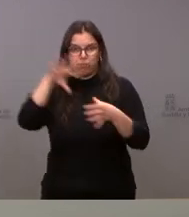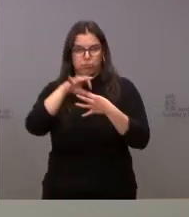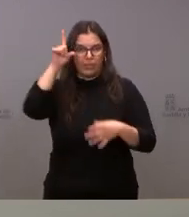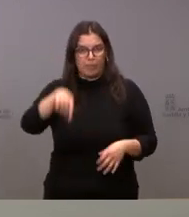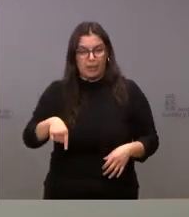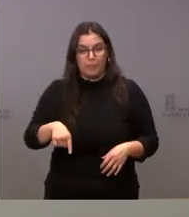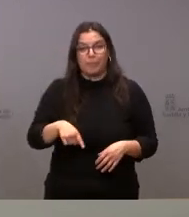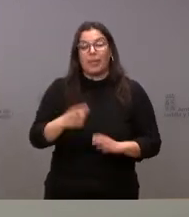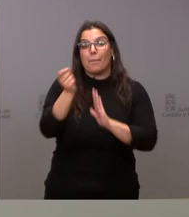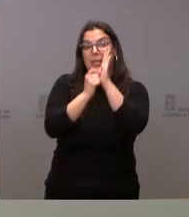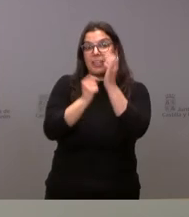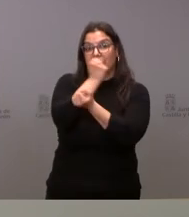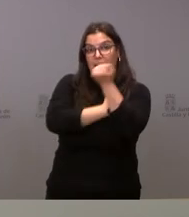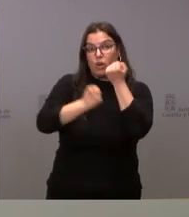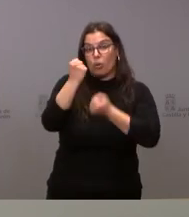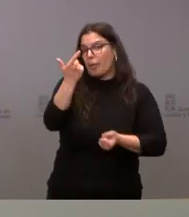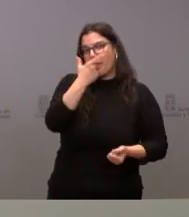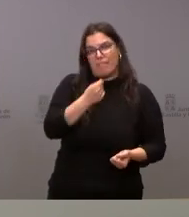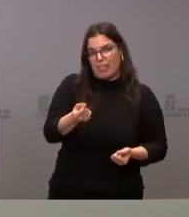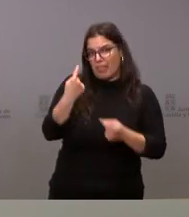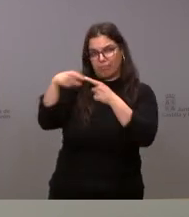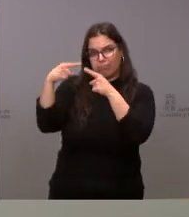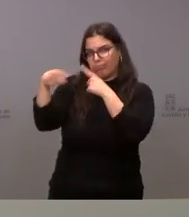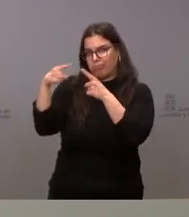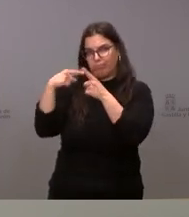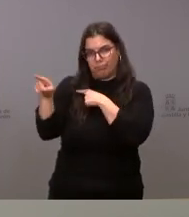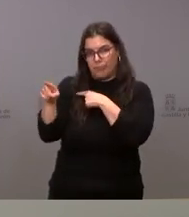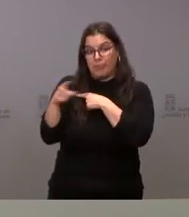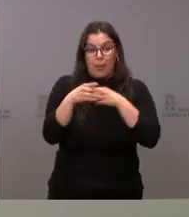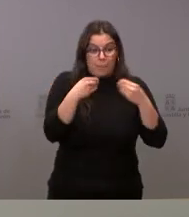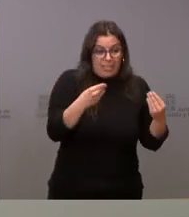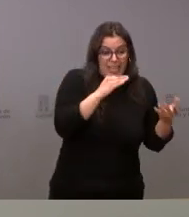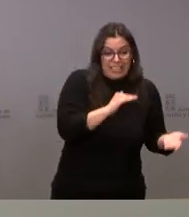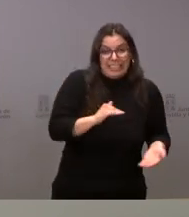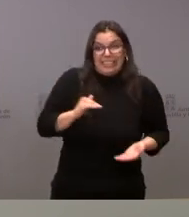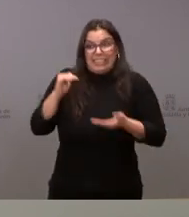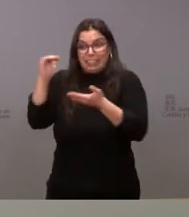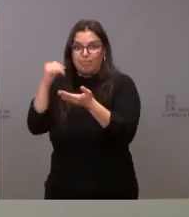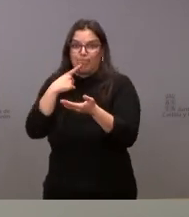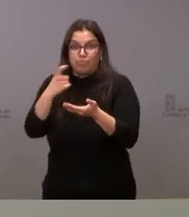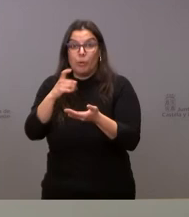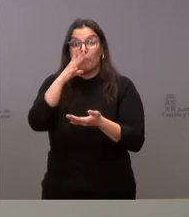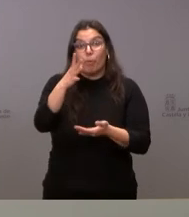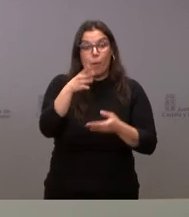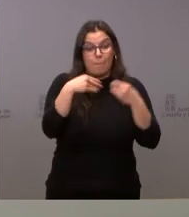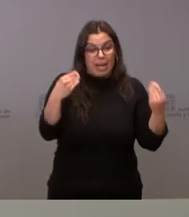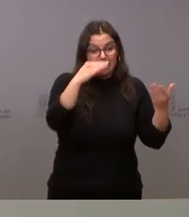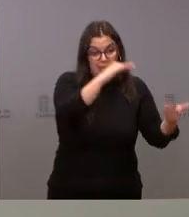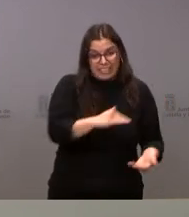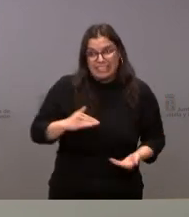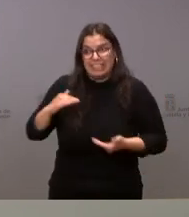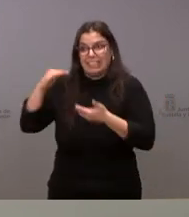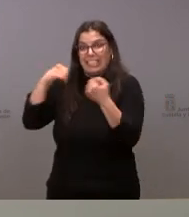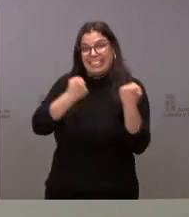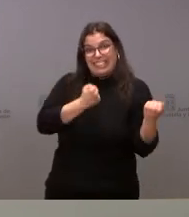económicas van a llegar más fácilmente que las ayudas de material porque las ayudas de material es más complicado